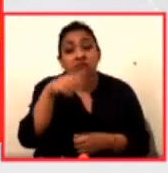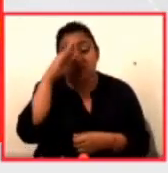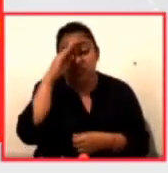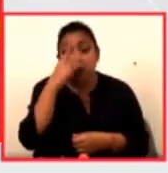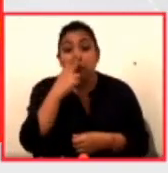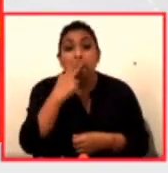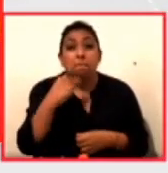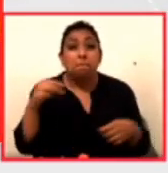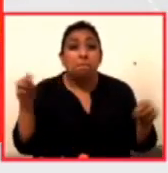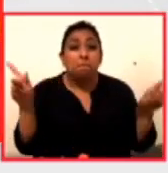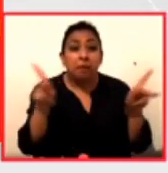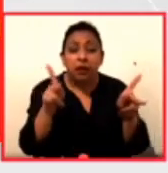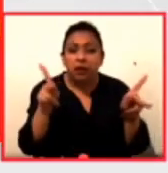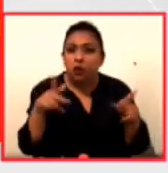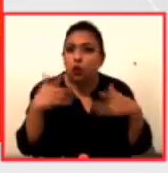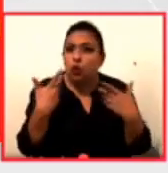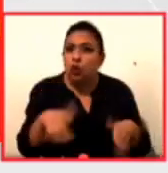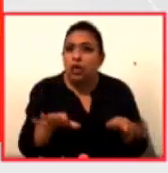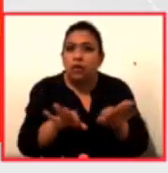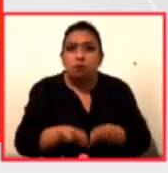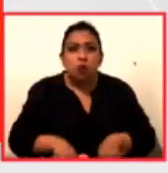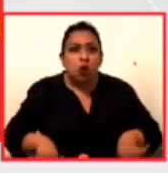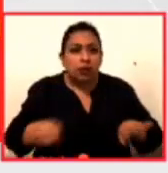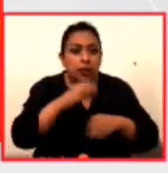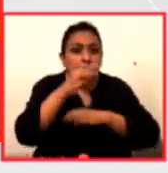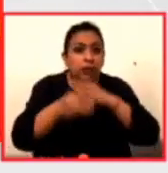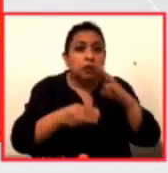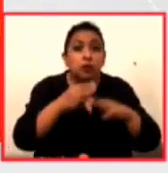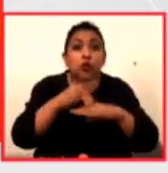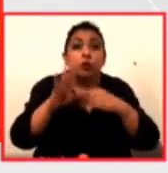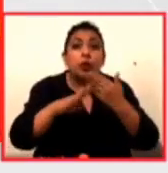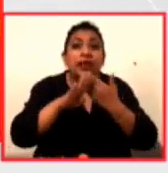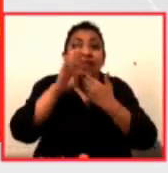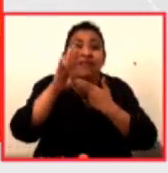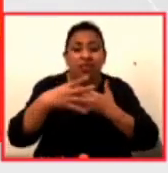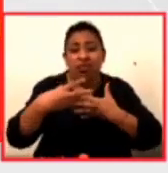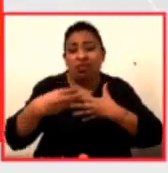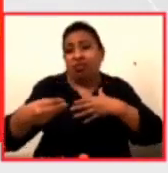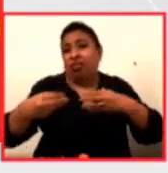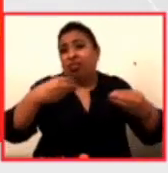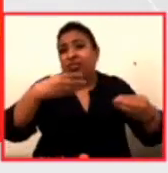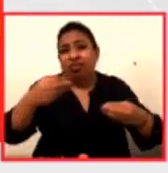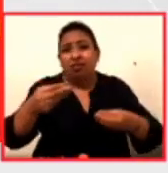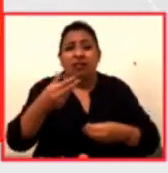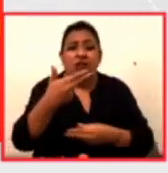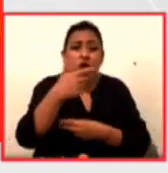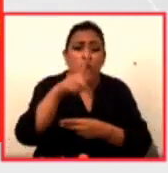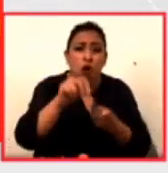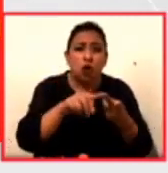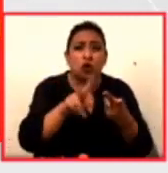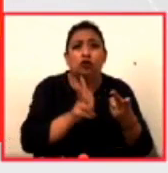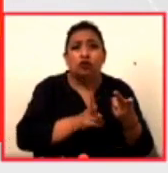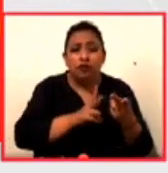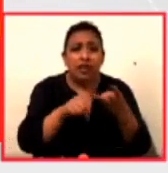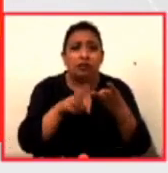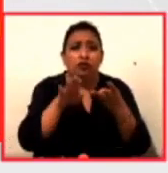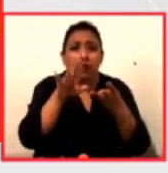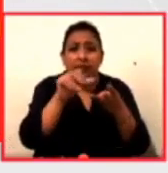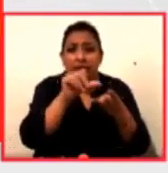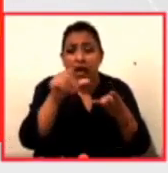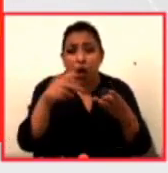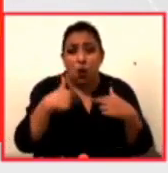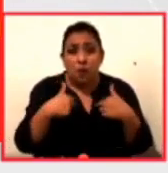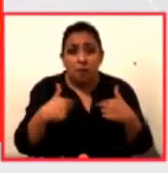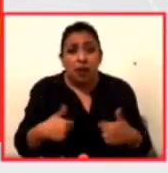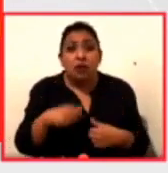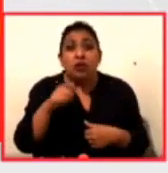seres vivos más importantes del planeta dado a que evitan la propagación de epidemias causadas por hongos virus o bacterias en humanos y ni qué decir de la